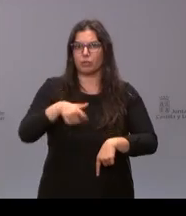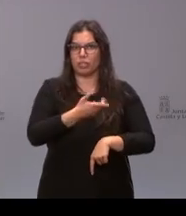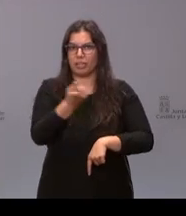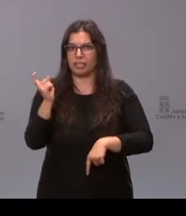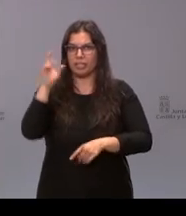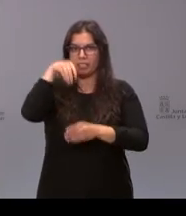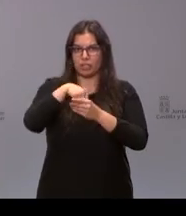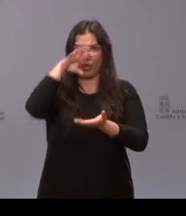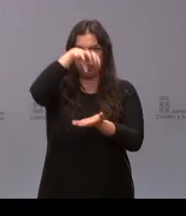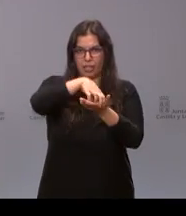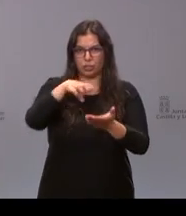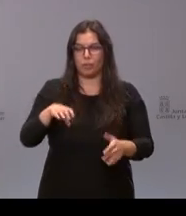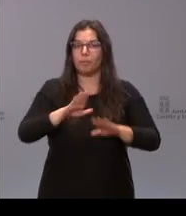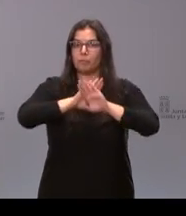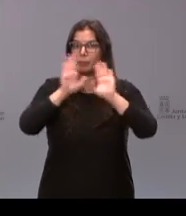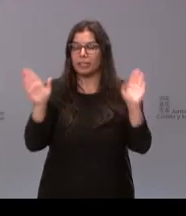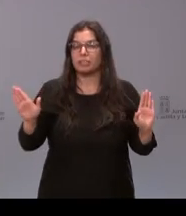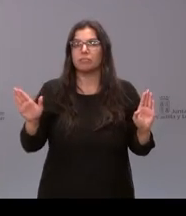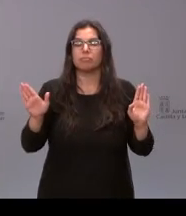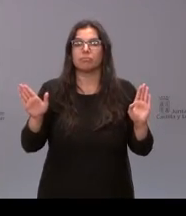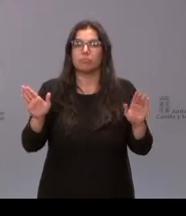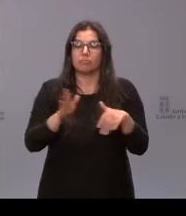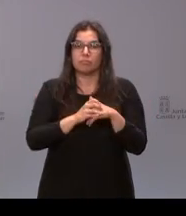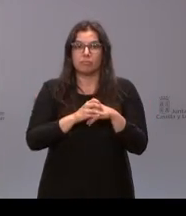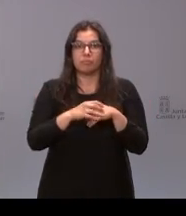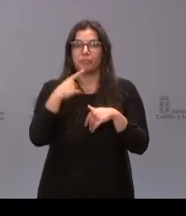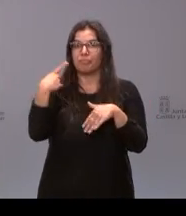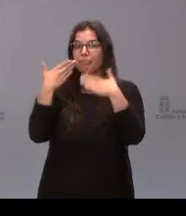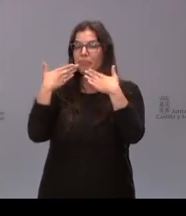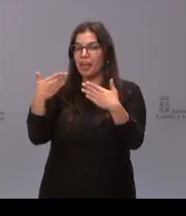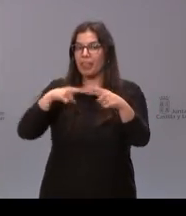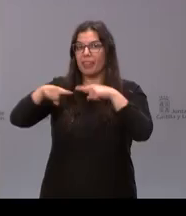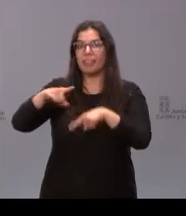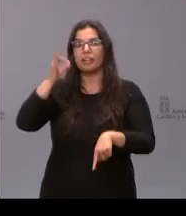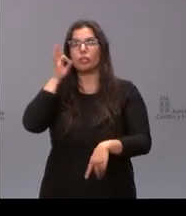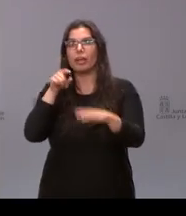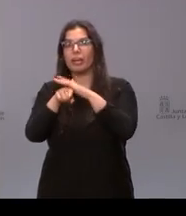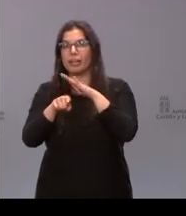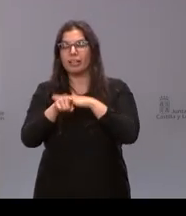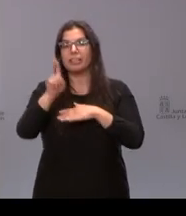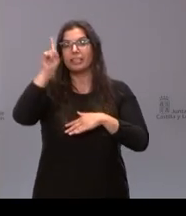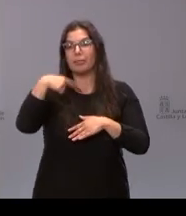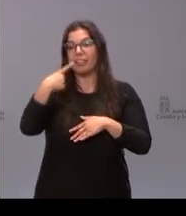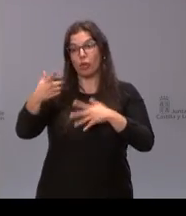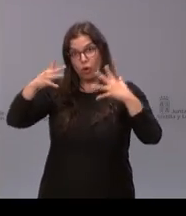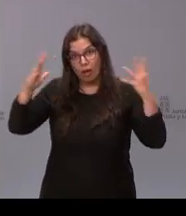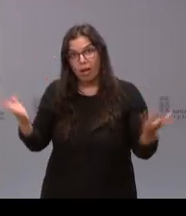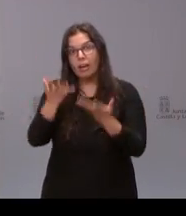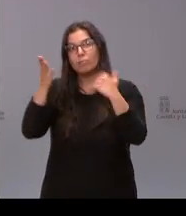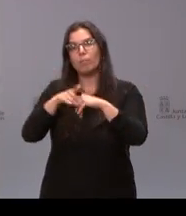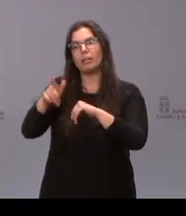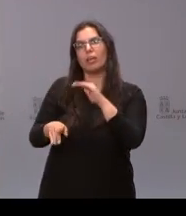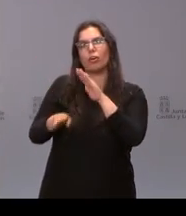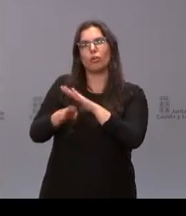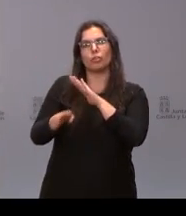el centro no tengo más que añadir doy las gracias a la directora gerente y a la vez la animo a que continúe